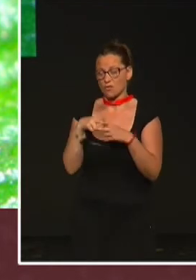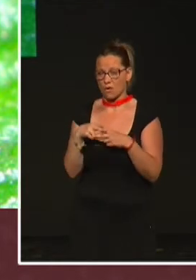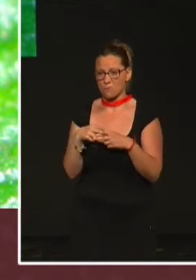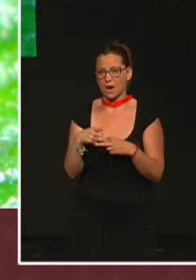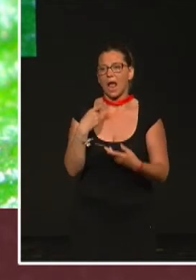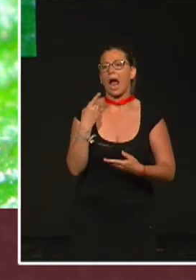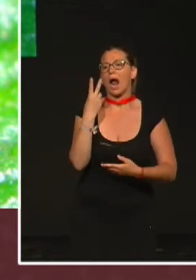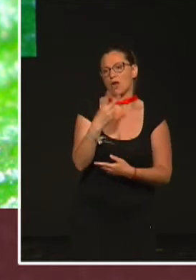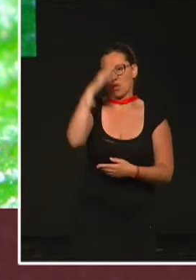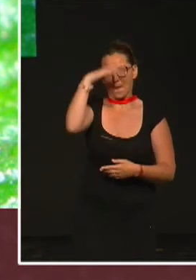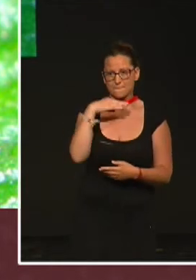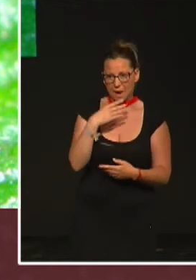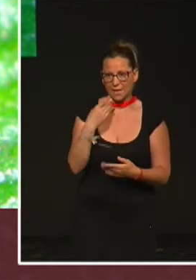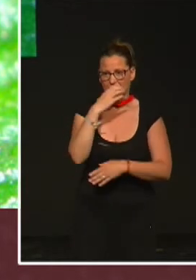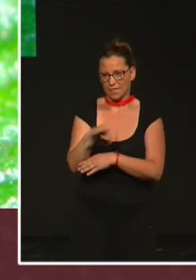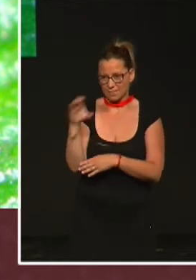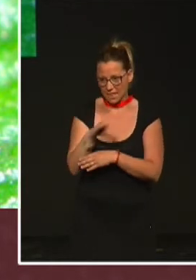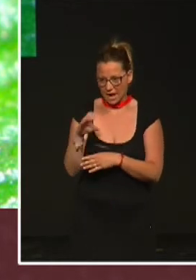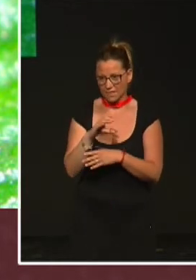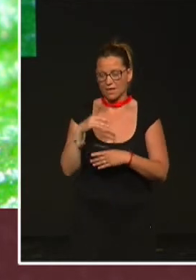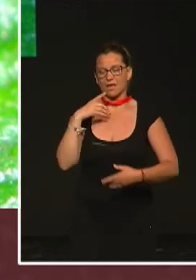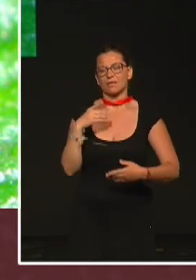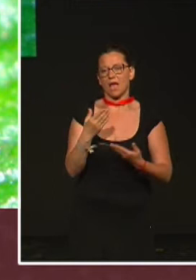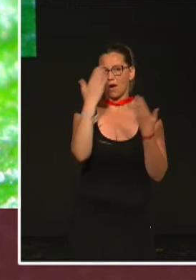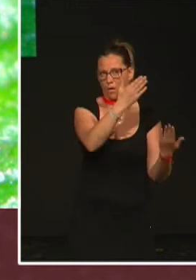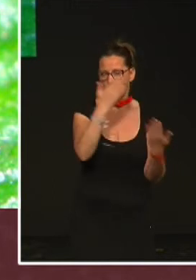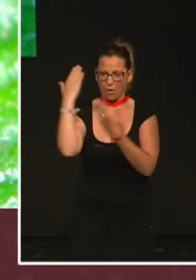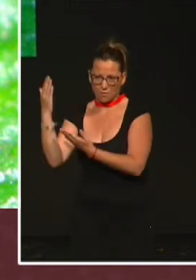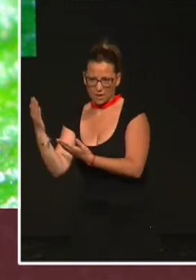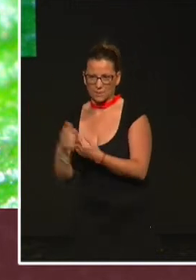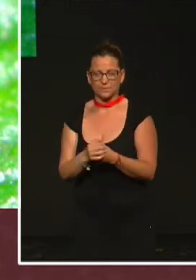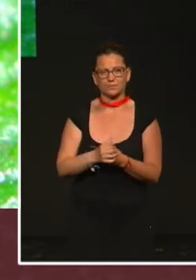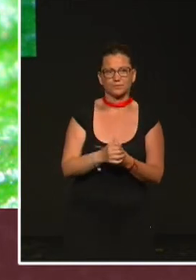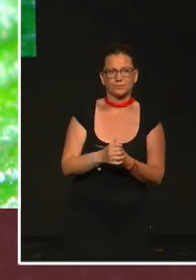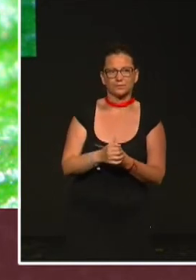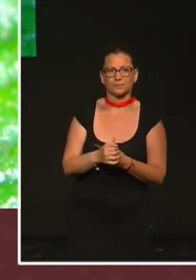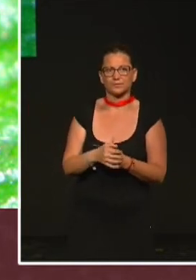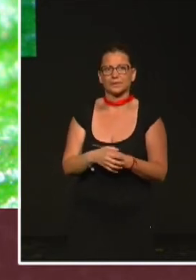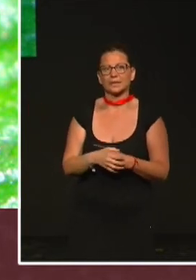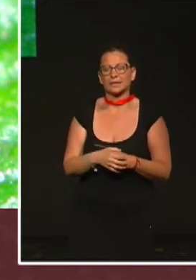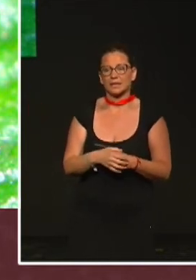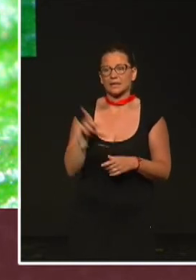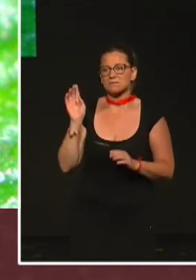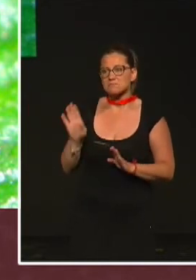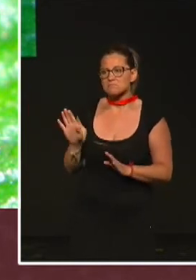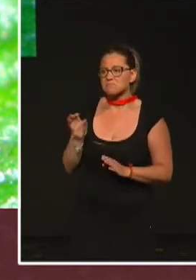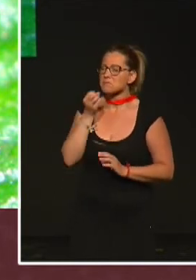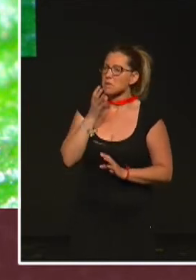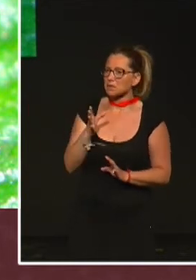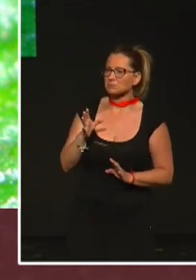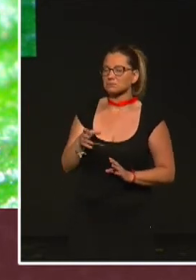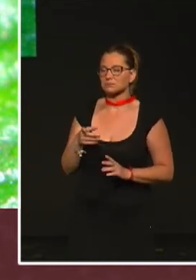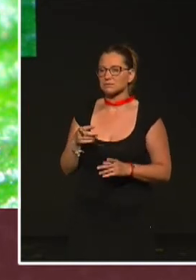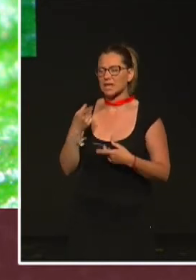revisiones que he dicho antes que se van haciendo, pues el nombre actual ya no es Gualasea, es Gavaza Darwini. Pero bueno, ahí queda como sinónimo